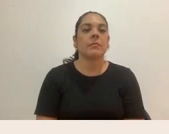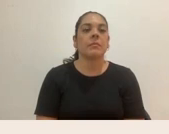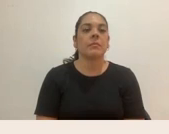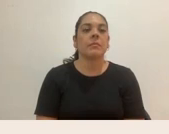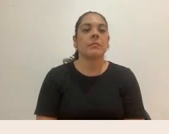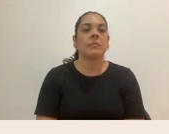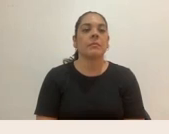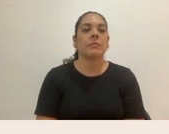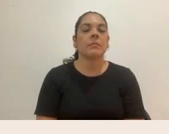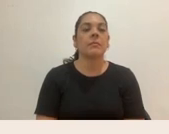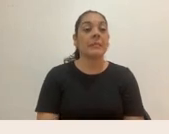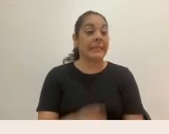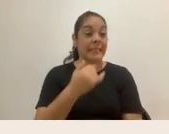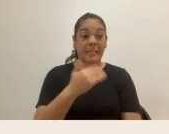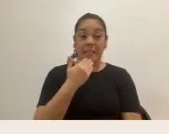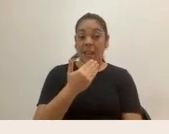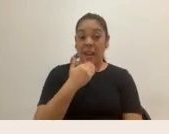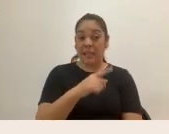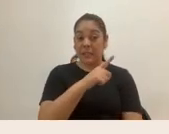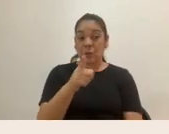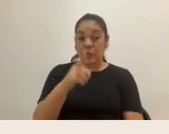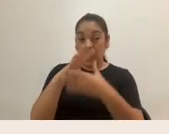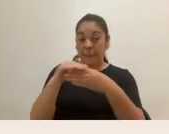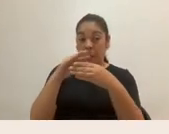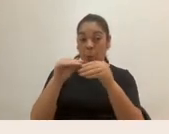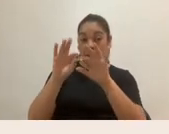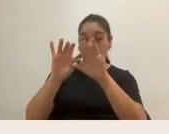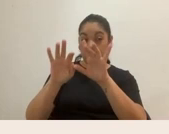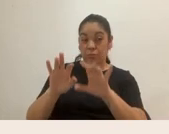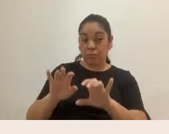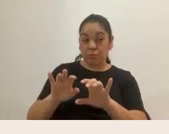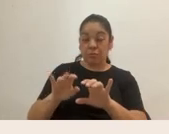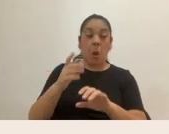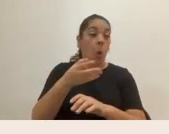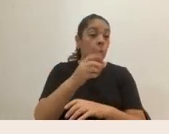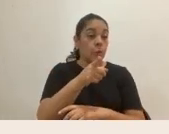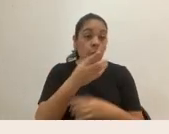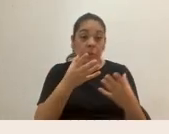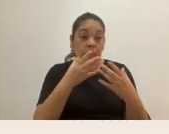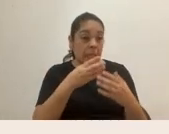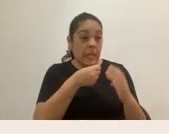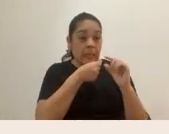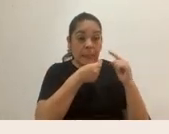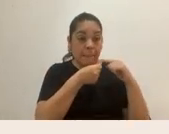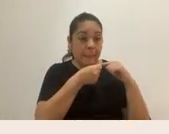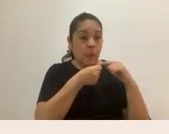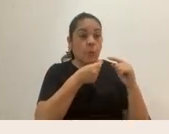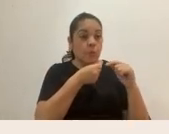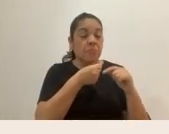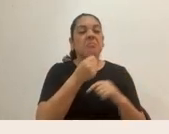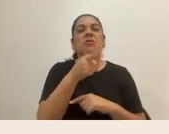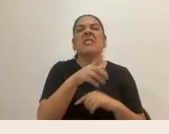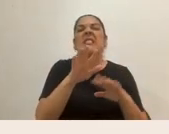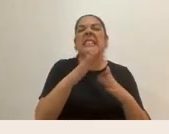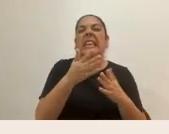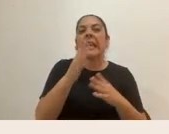Y les agradecería que me cuenten en el chat, o si quisieran incluso abrir el micrófono, que descubrieron